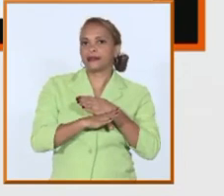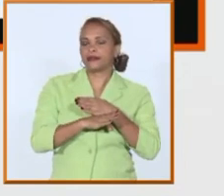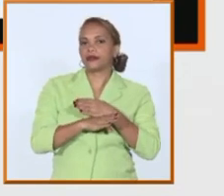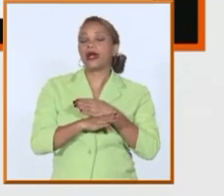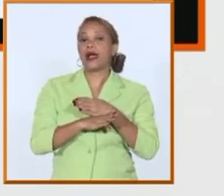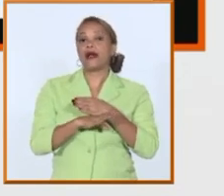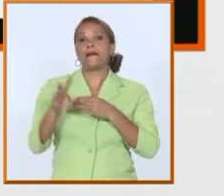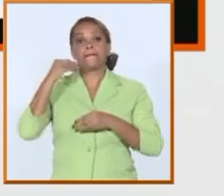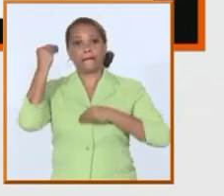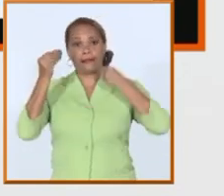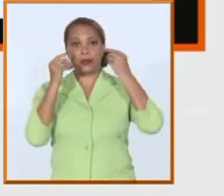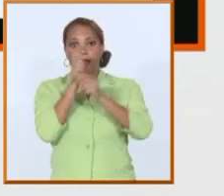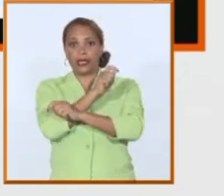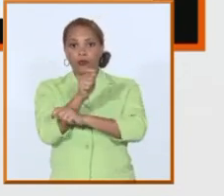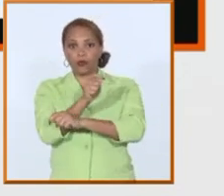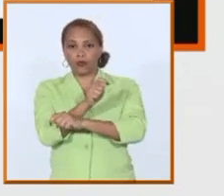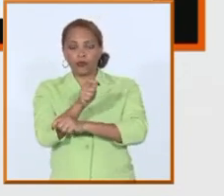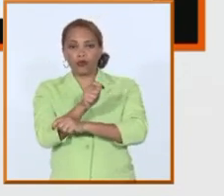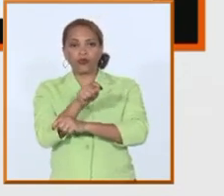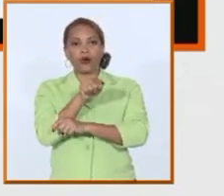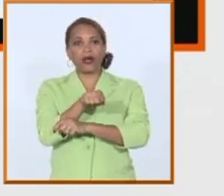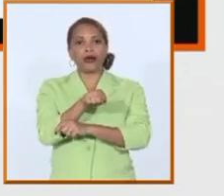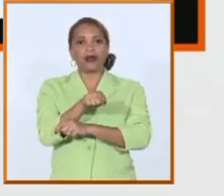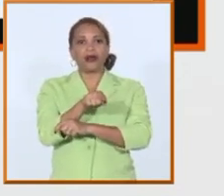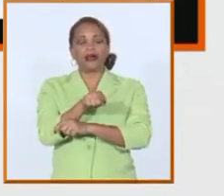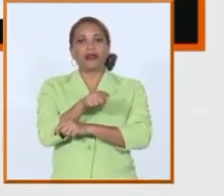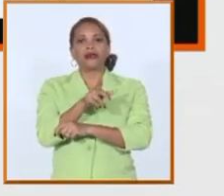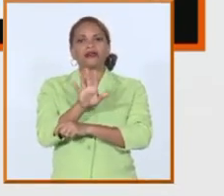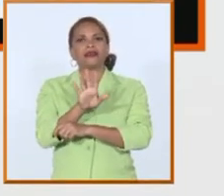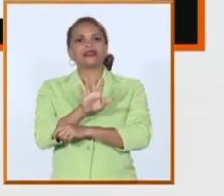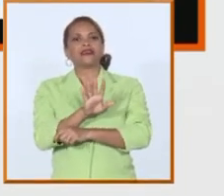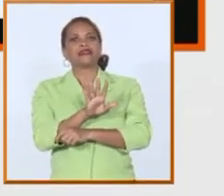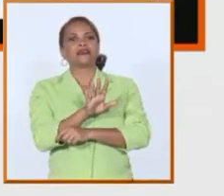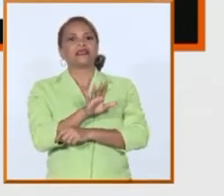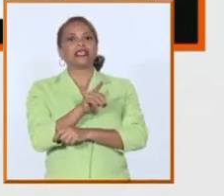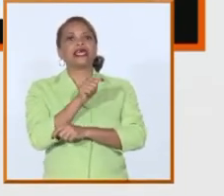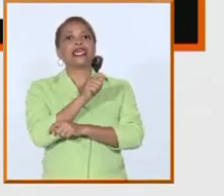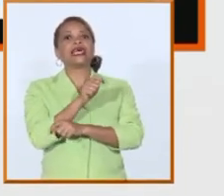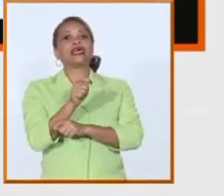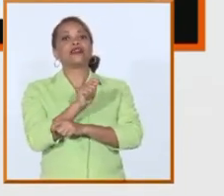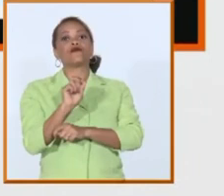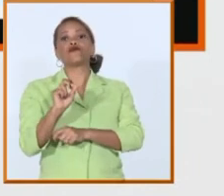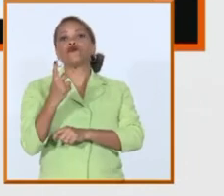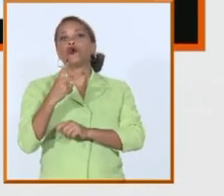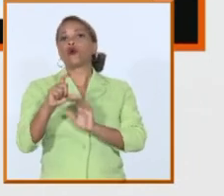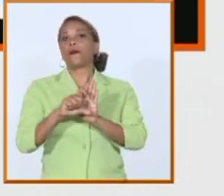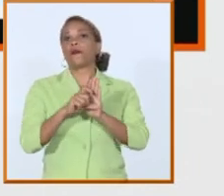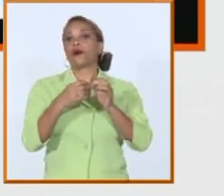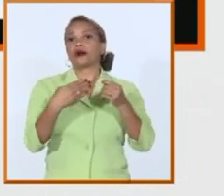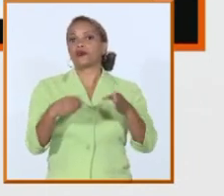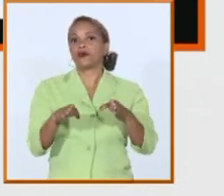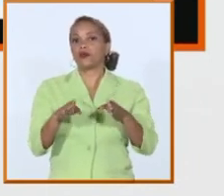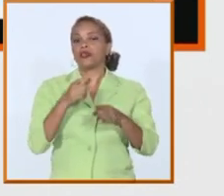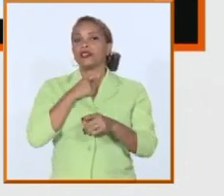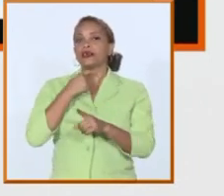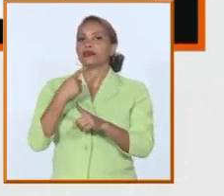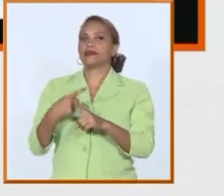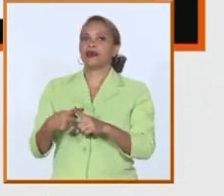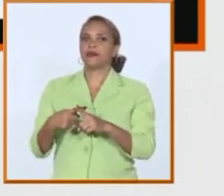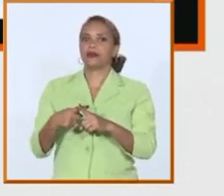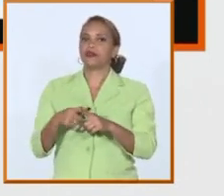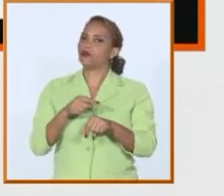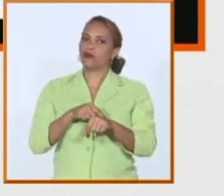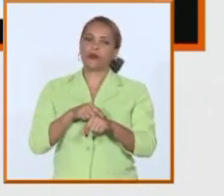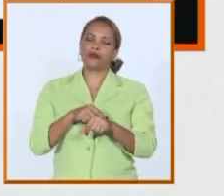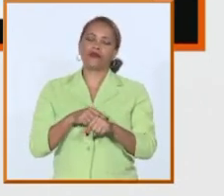curso donde van a haber en este curso donde ya van a haber dos convocatorias de examen de ingreso no es el momento